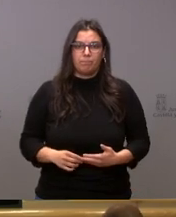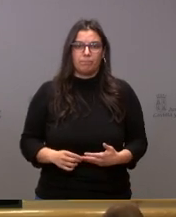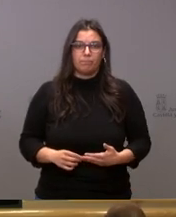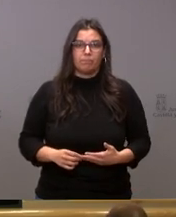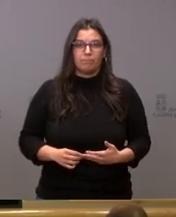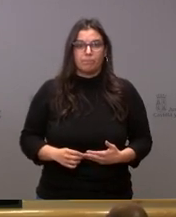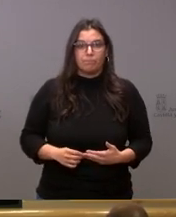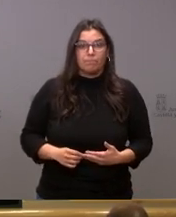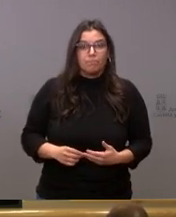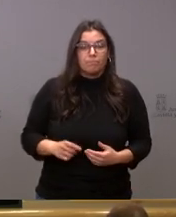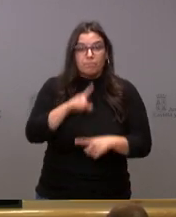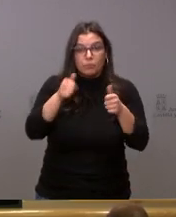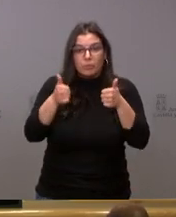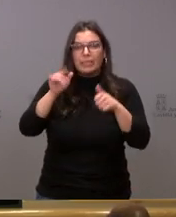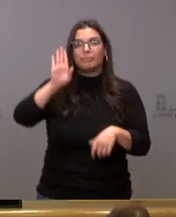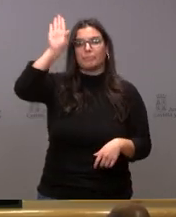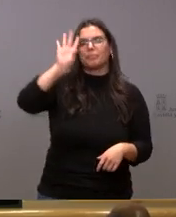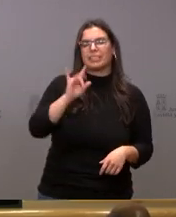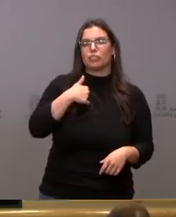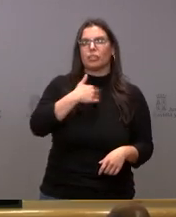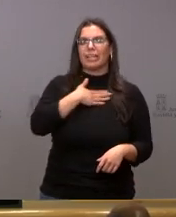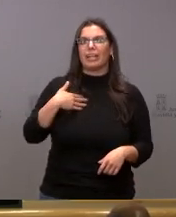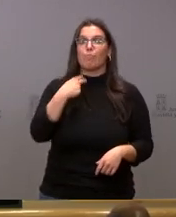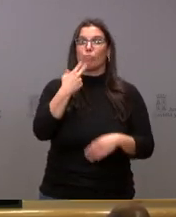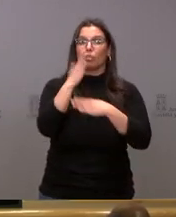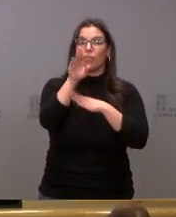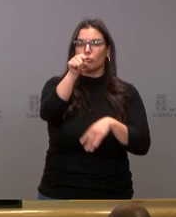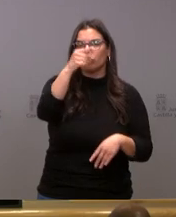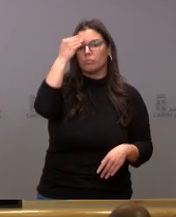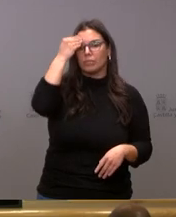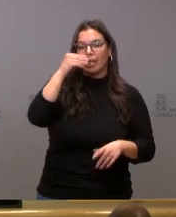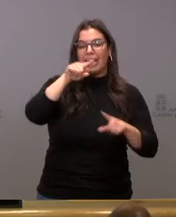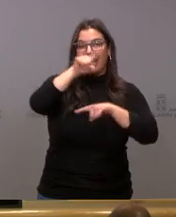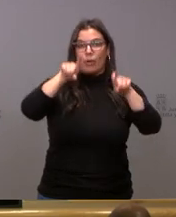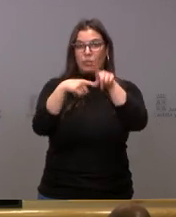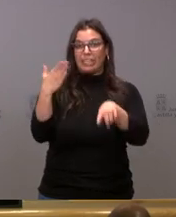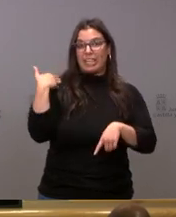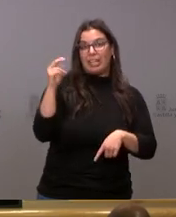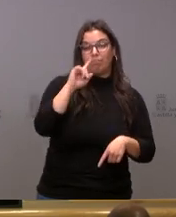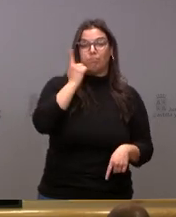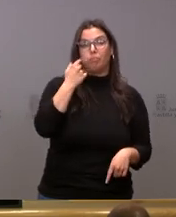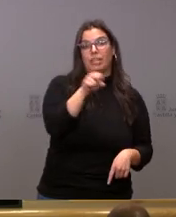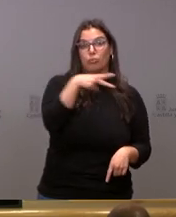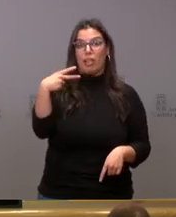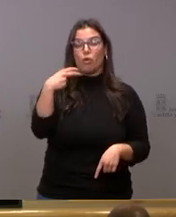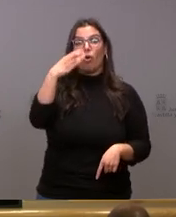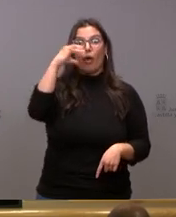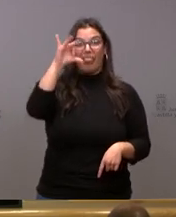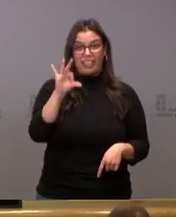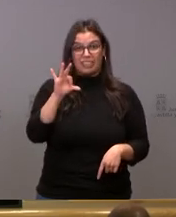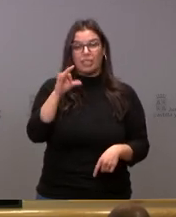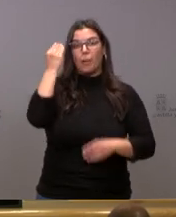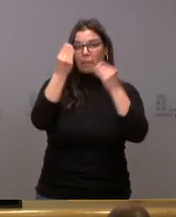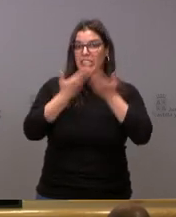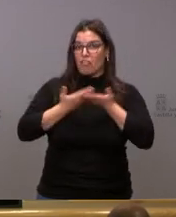¿Alguna pregunta más? Sí yo le quería preguntar al portavoz si da credibilidad a la encuesta que conocimos ayer del CIS si la dan credibilidad si han